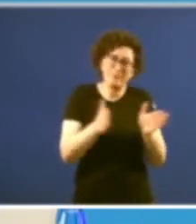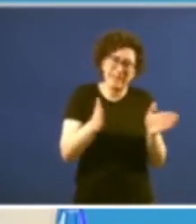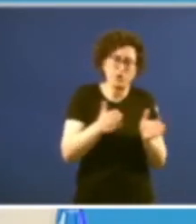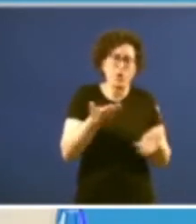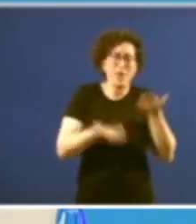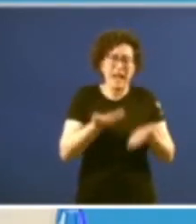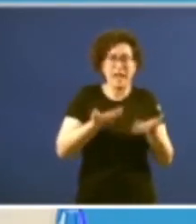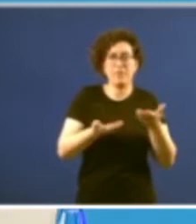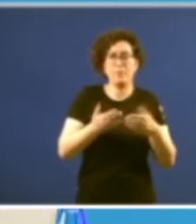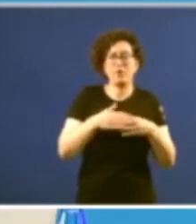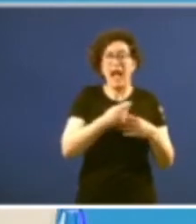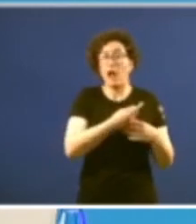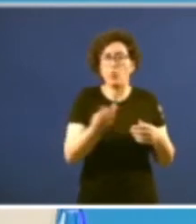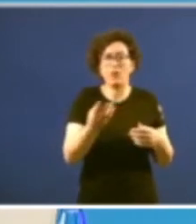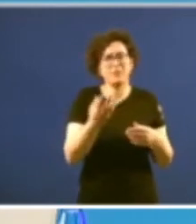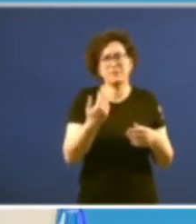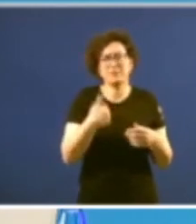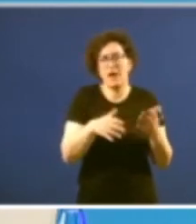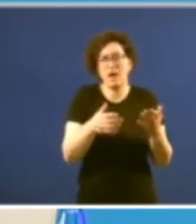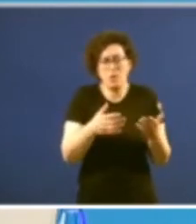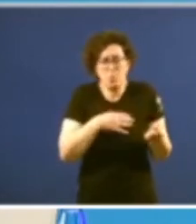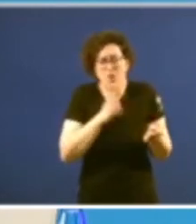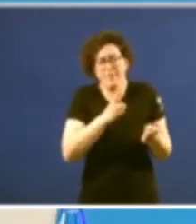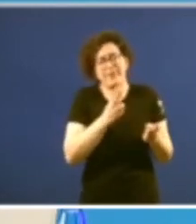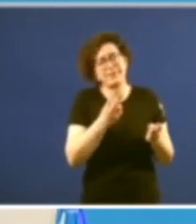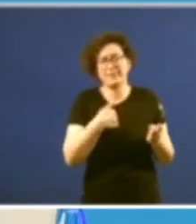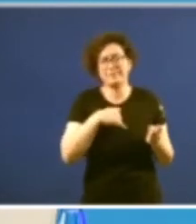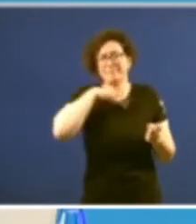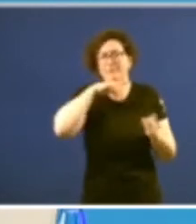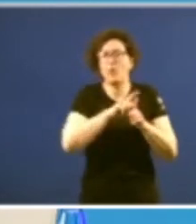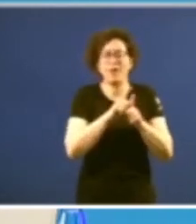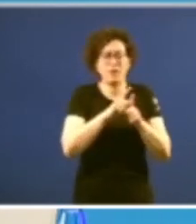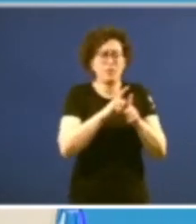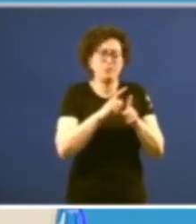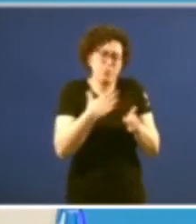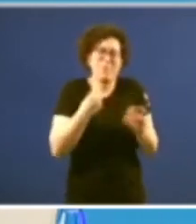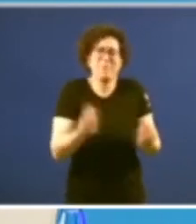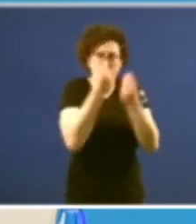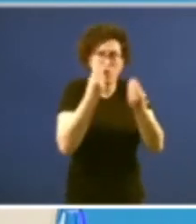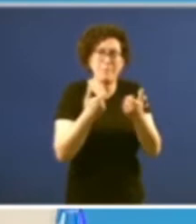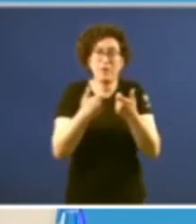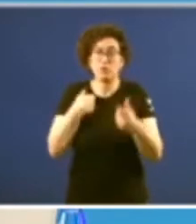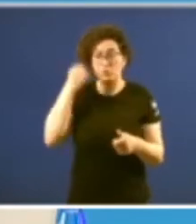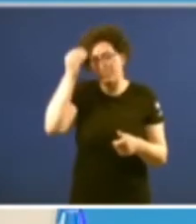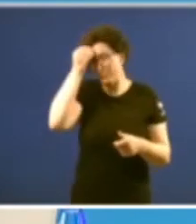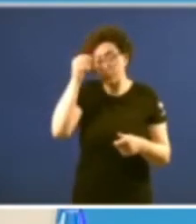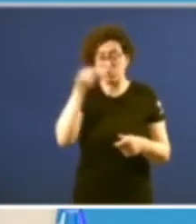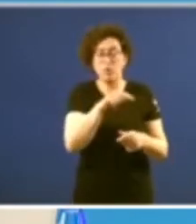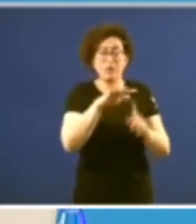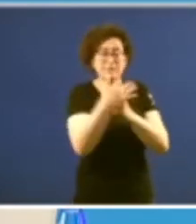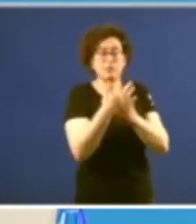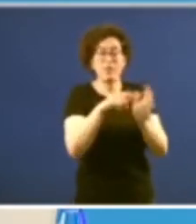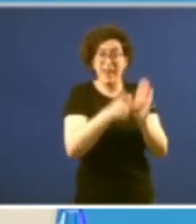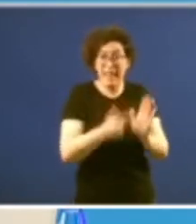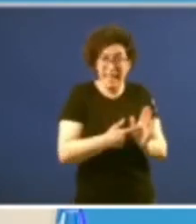estar superadas que hay cosas que siempre se pueden mejorar estoy convencida estoy persuadida de que el marco estatutario no está